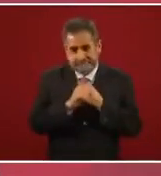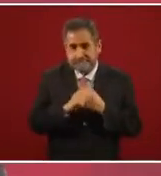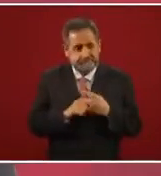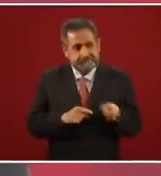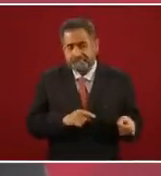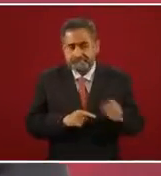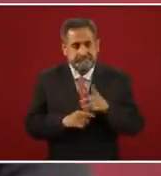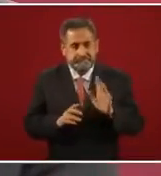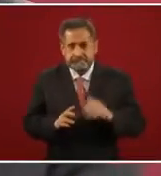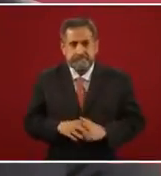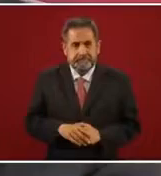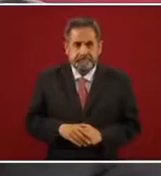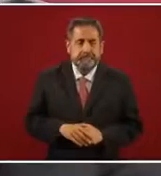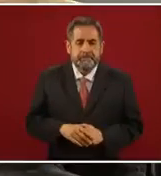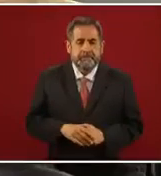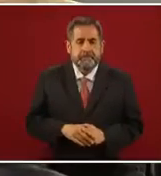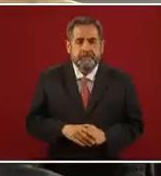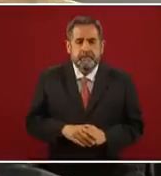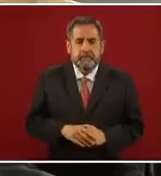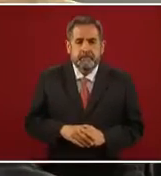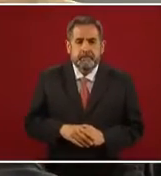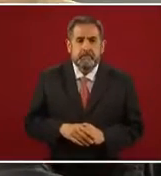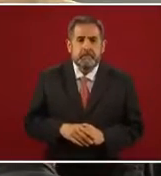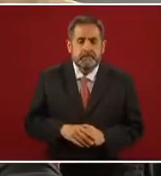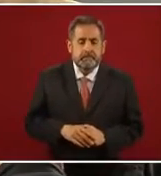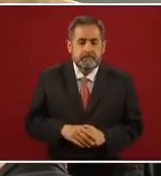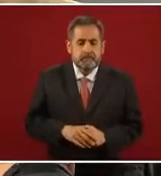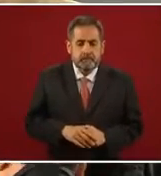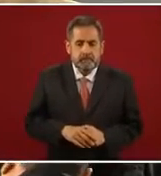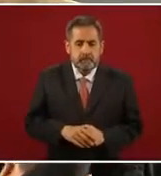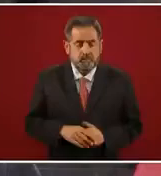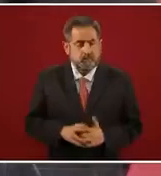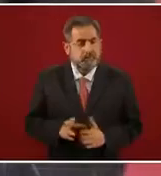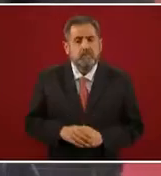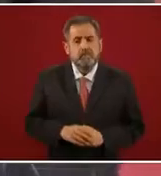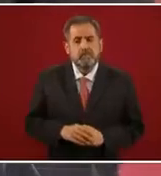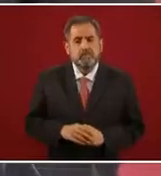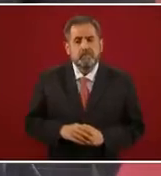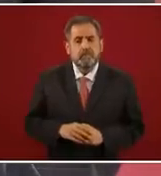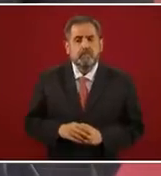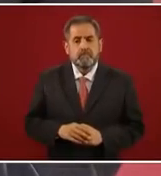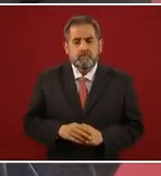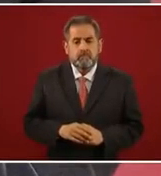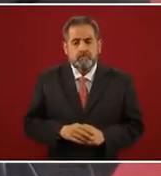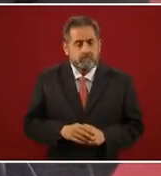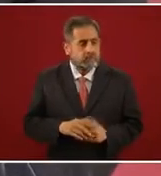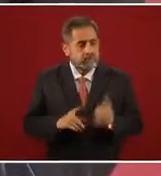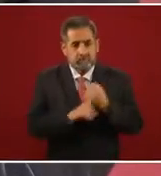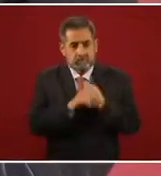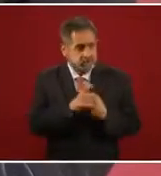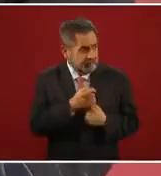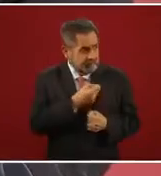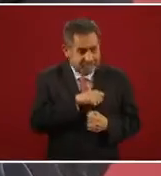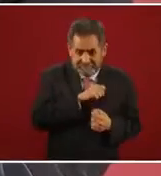de salud,